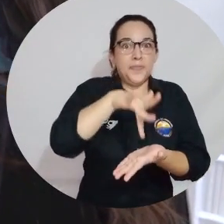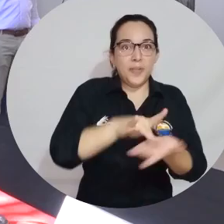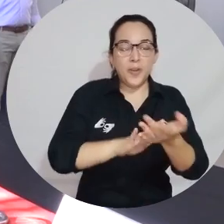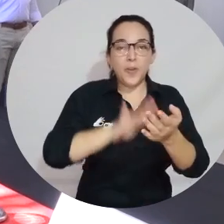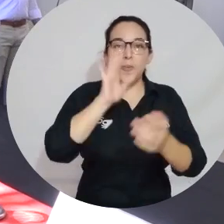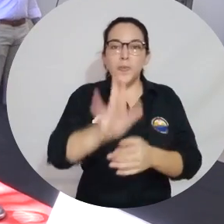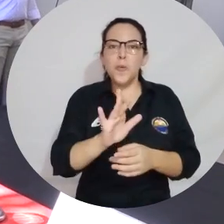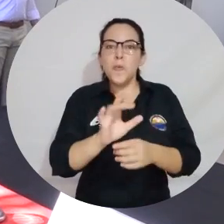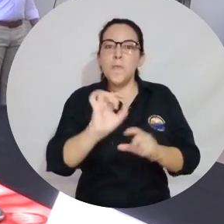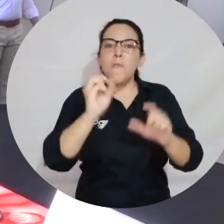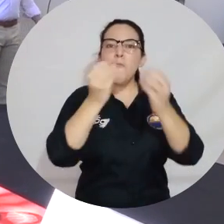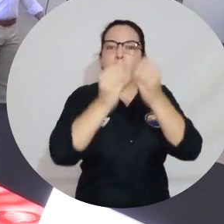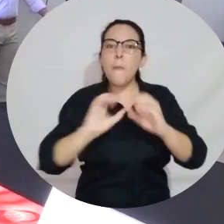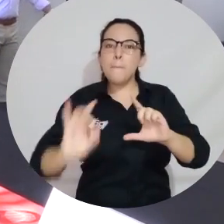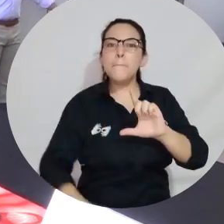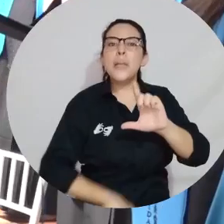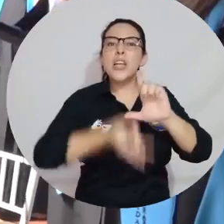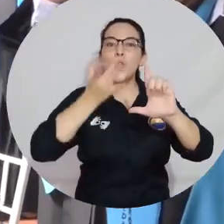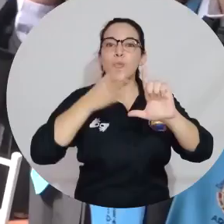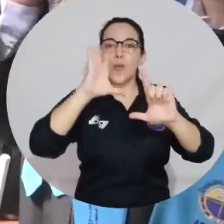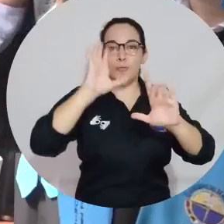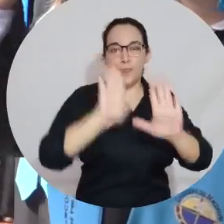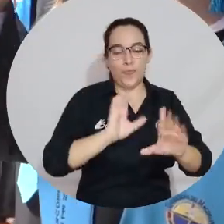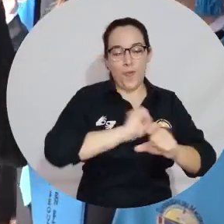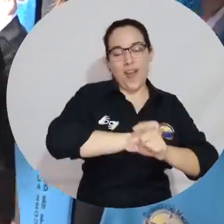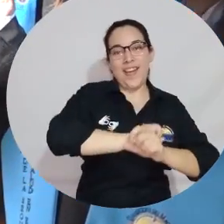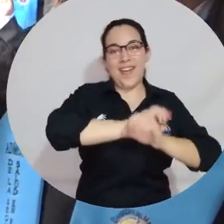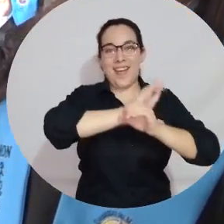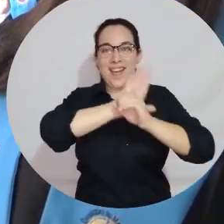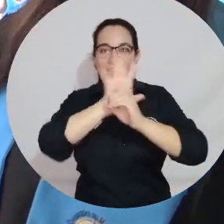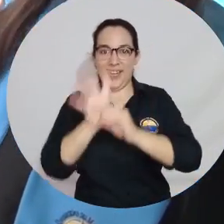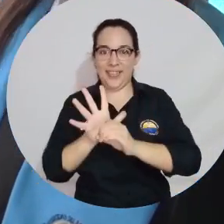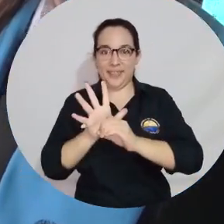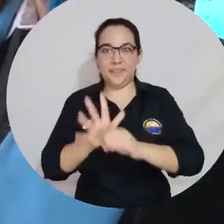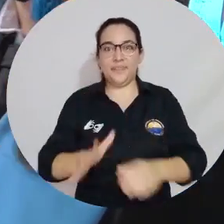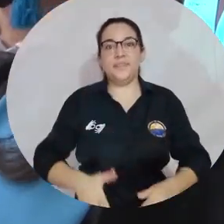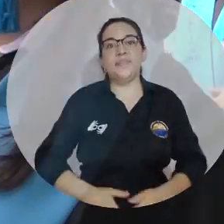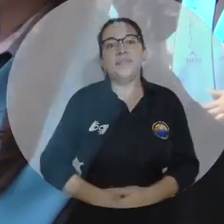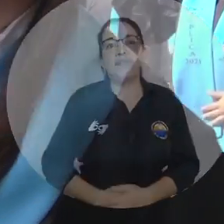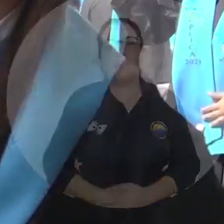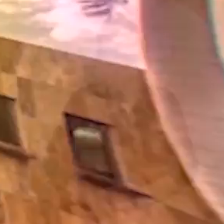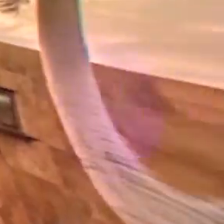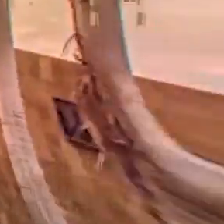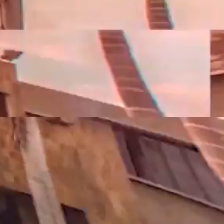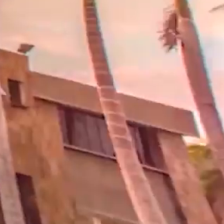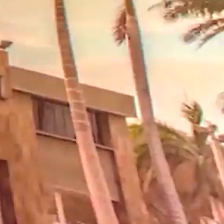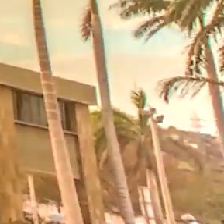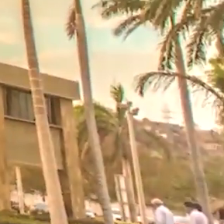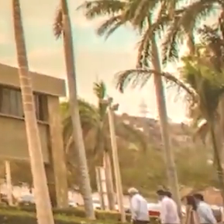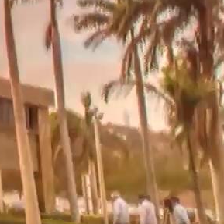estudiantes de la modalidad virtual del Centro para la Regionalización de la Educación y las Oportunidades, CREO.